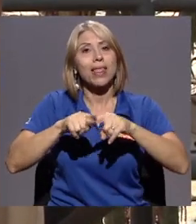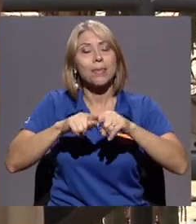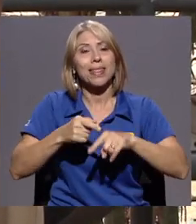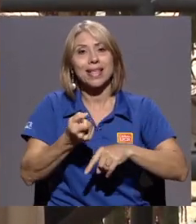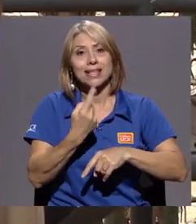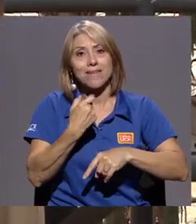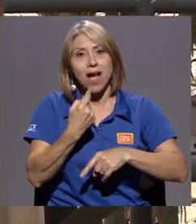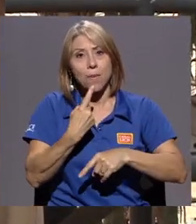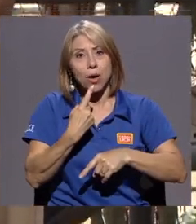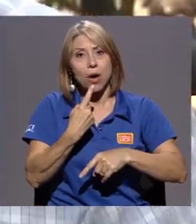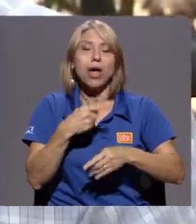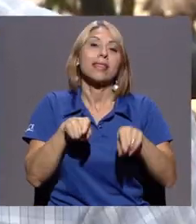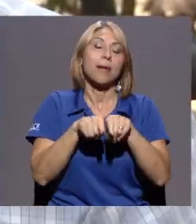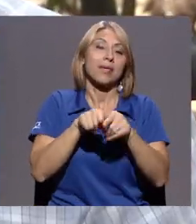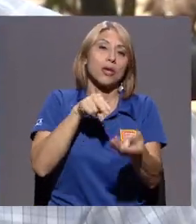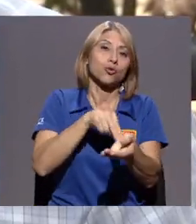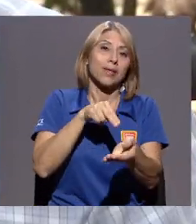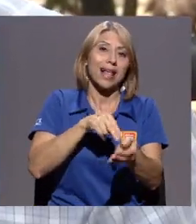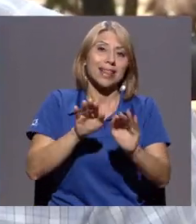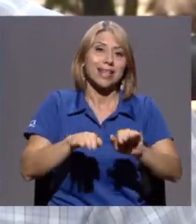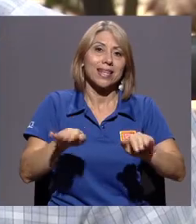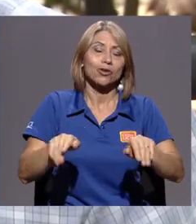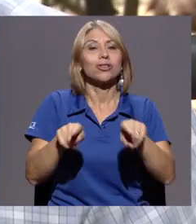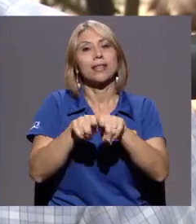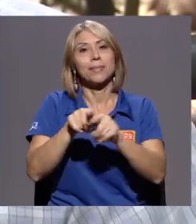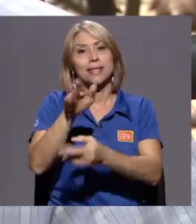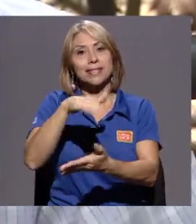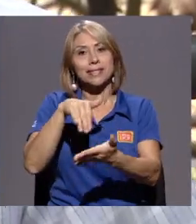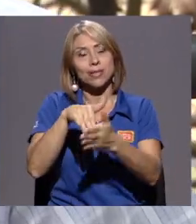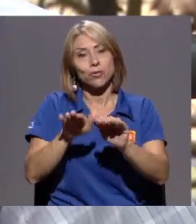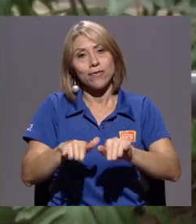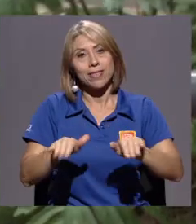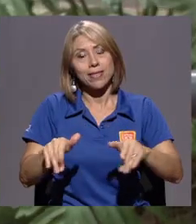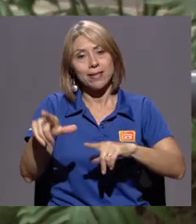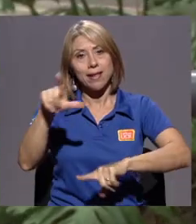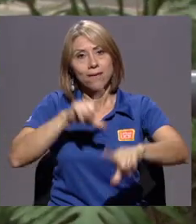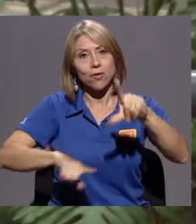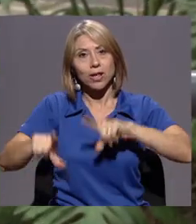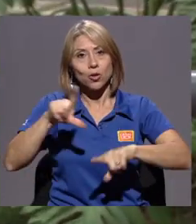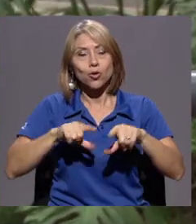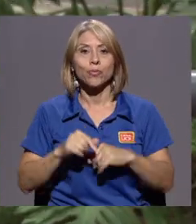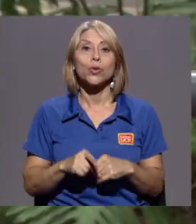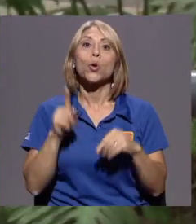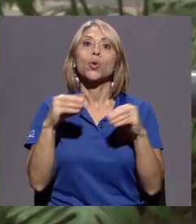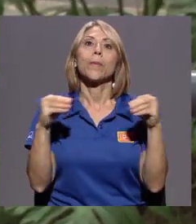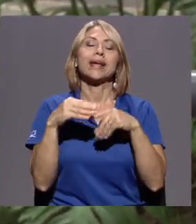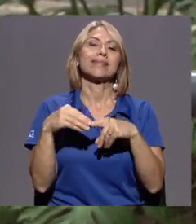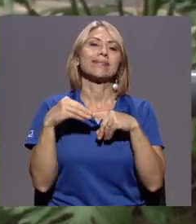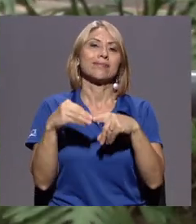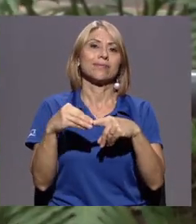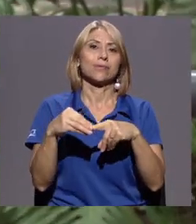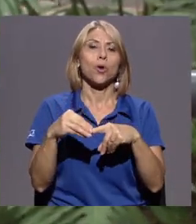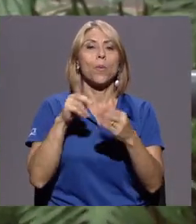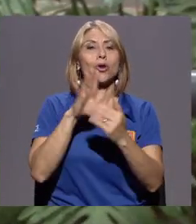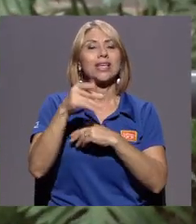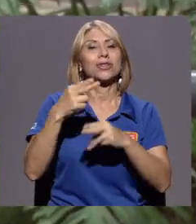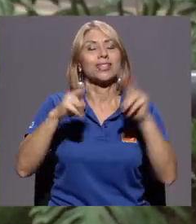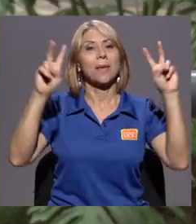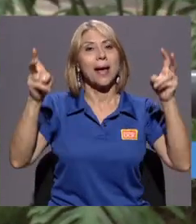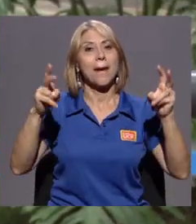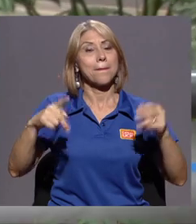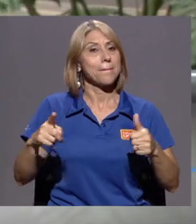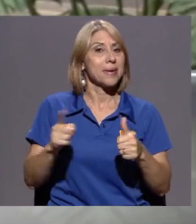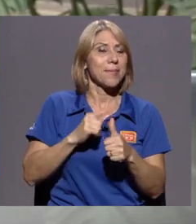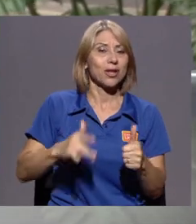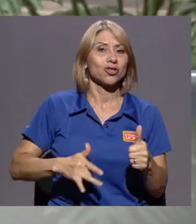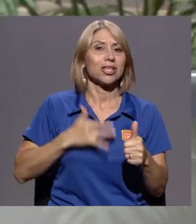en el Hospital de Niños y en el Centro Infantil Laboratorio. Uno de los más significativos es el proyecto de primero siento, luego compongo, que